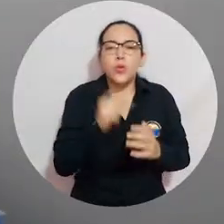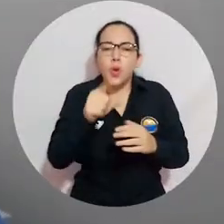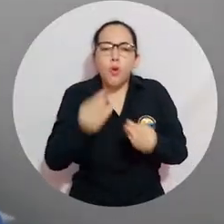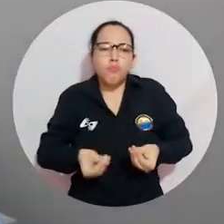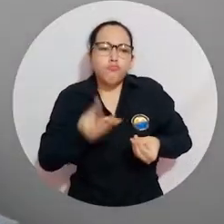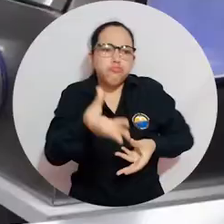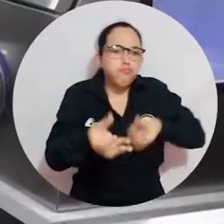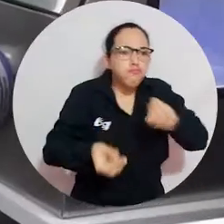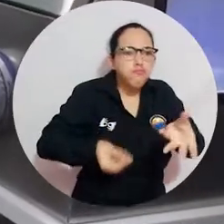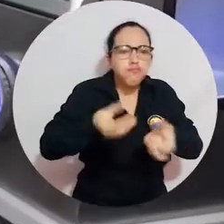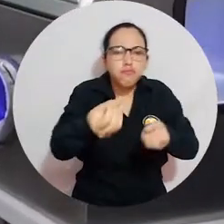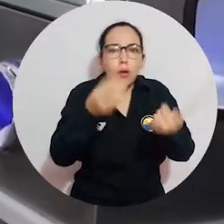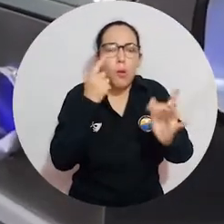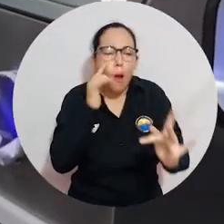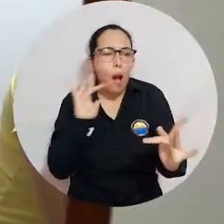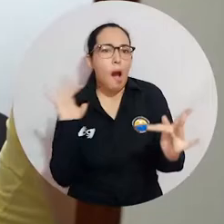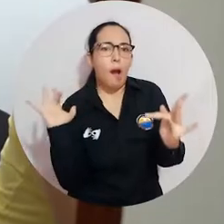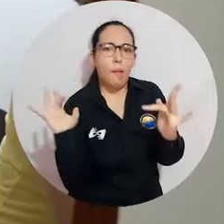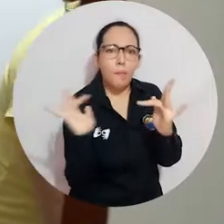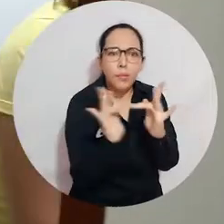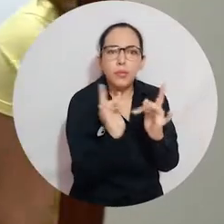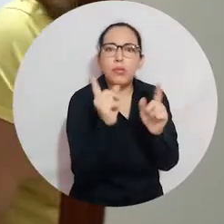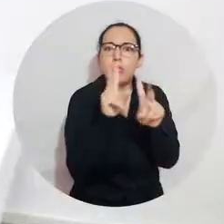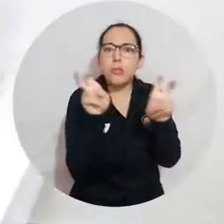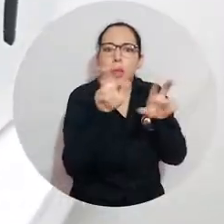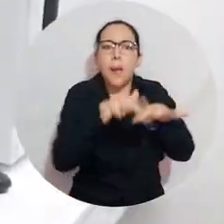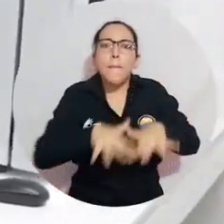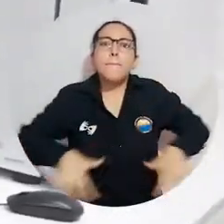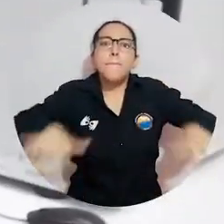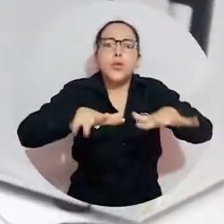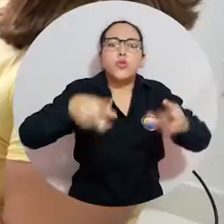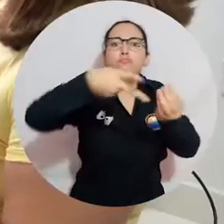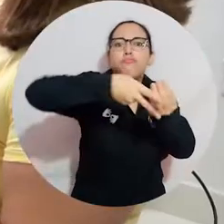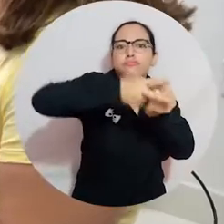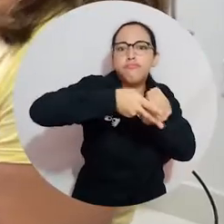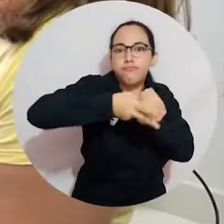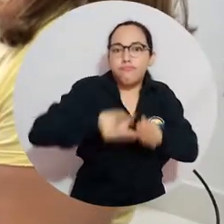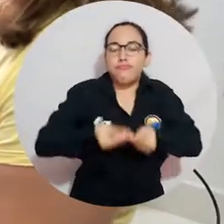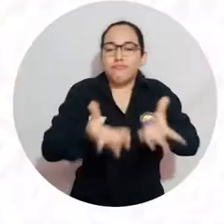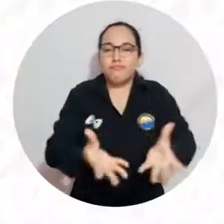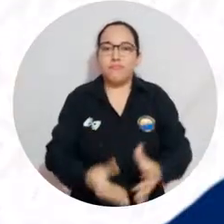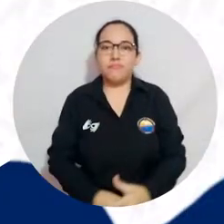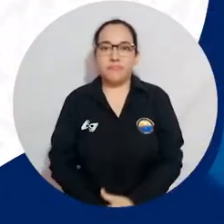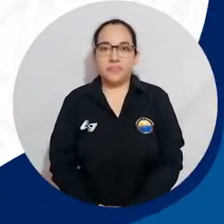permanente para proporcionar las condiciones idóneas en materia de espacio y herramientas.